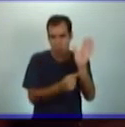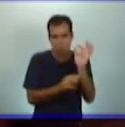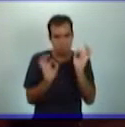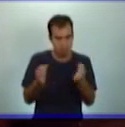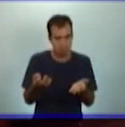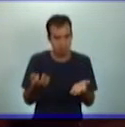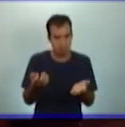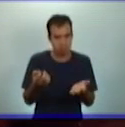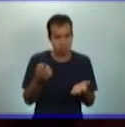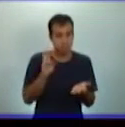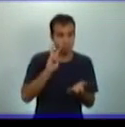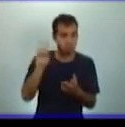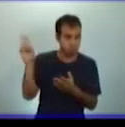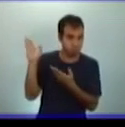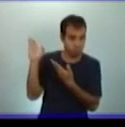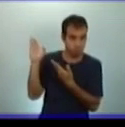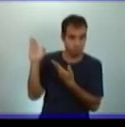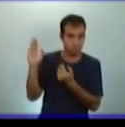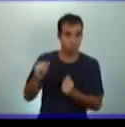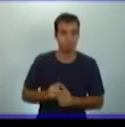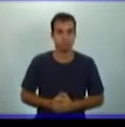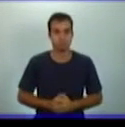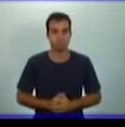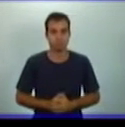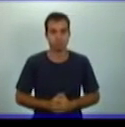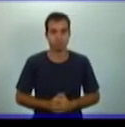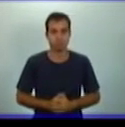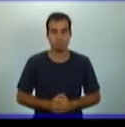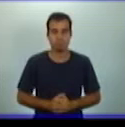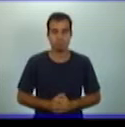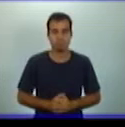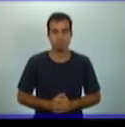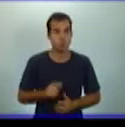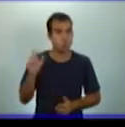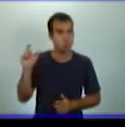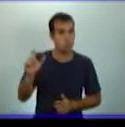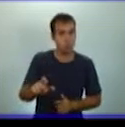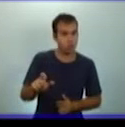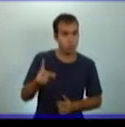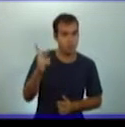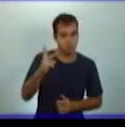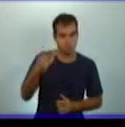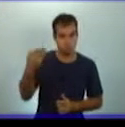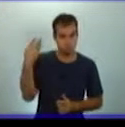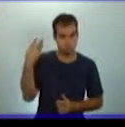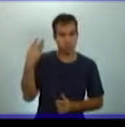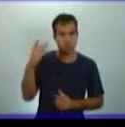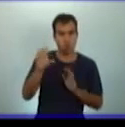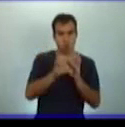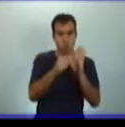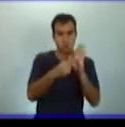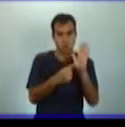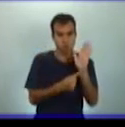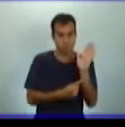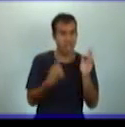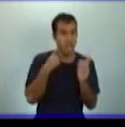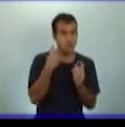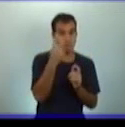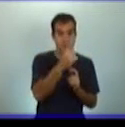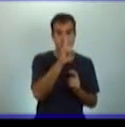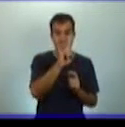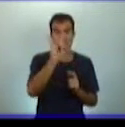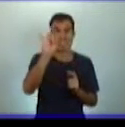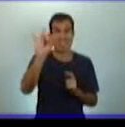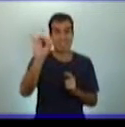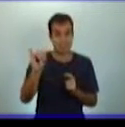leyendo. Las dos constituciones últimas, la de 1976 y esta,